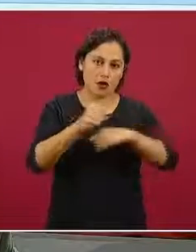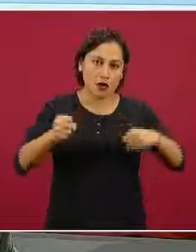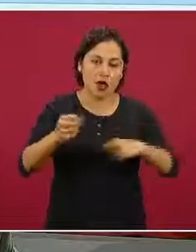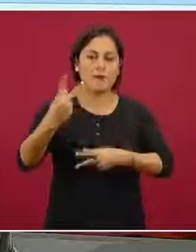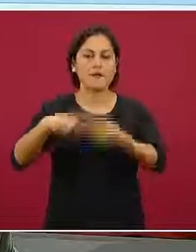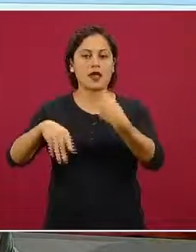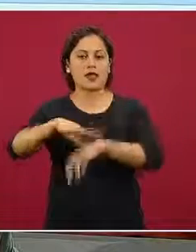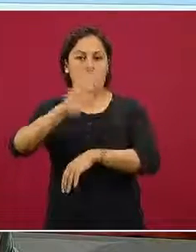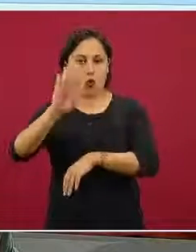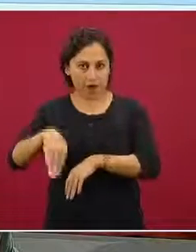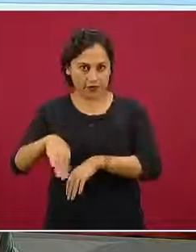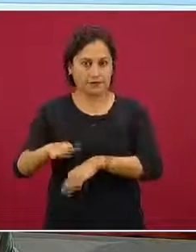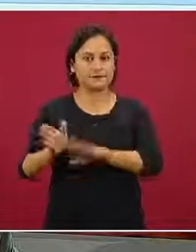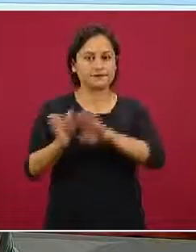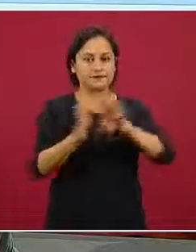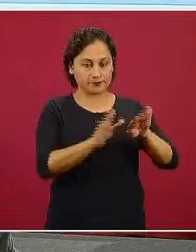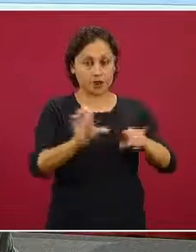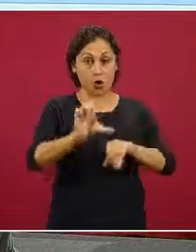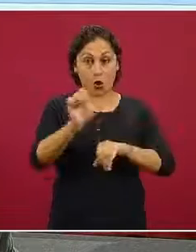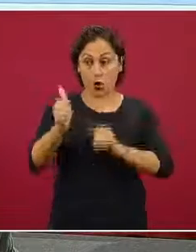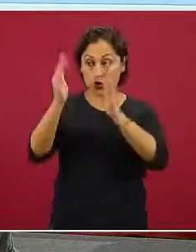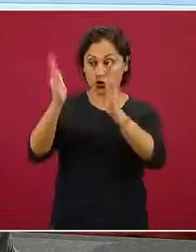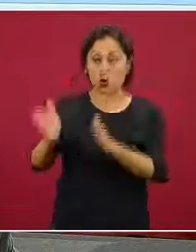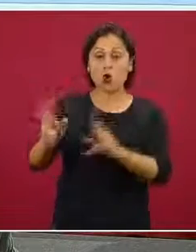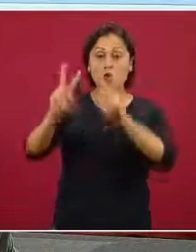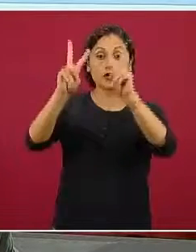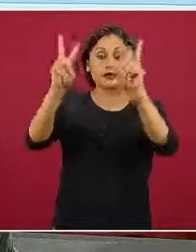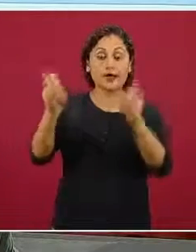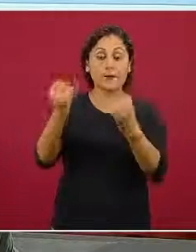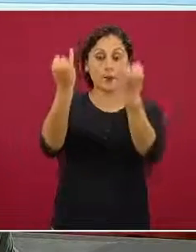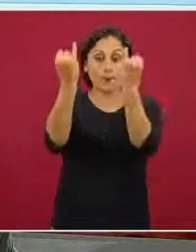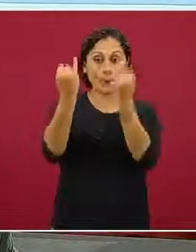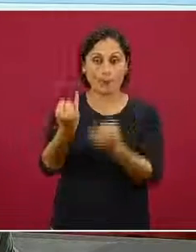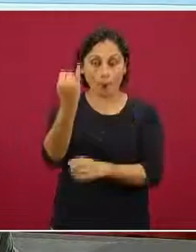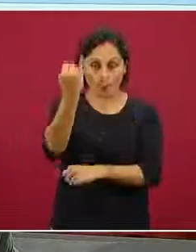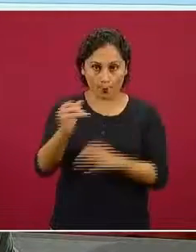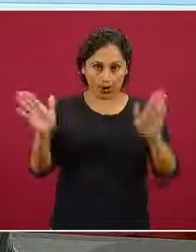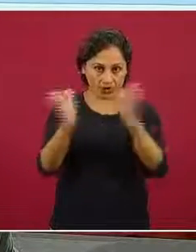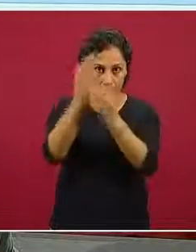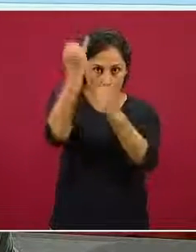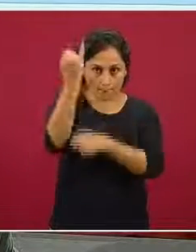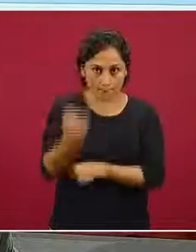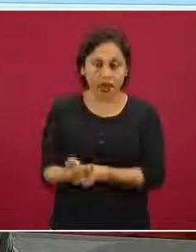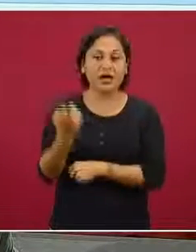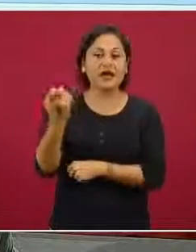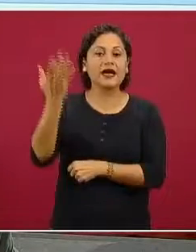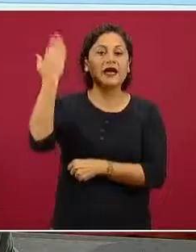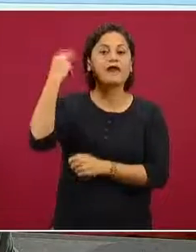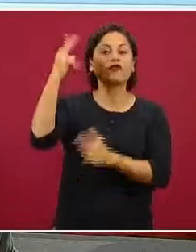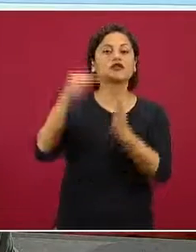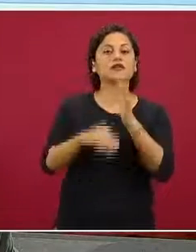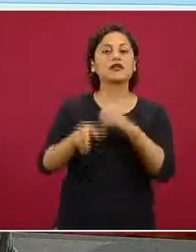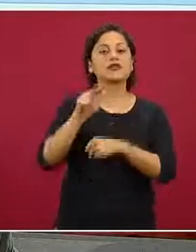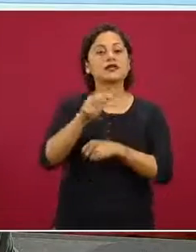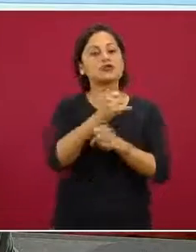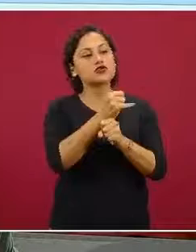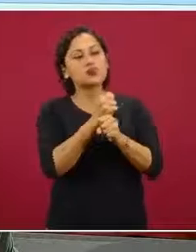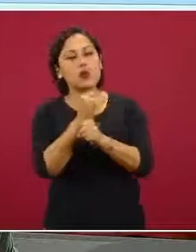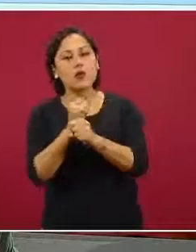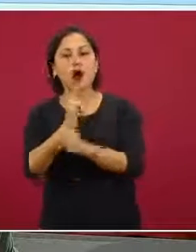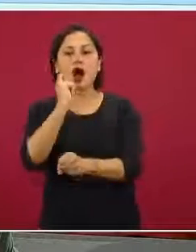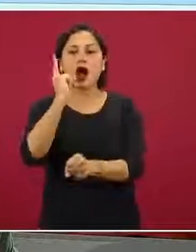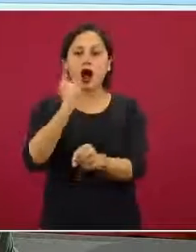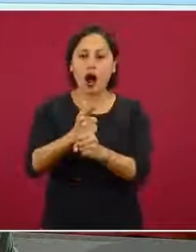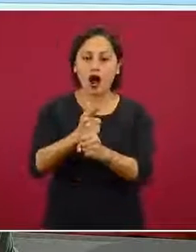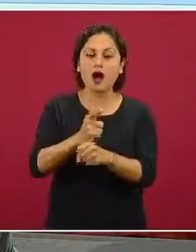desnutrición, también en la última encuesta de Ensanut del 2018, también hizo una encuesta en diferentes